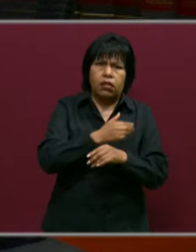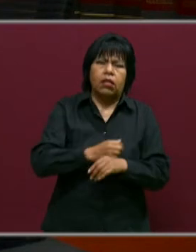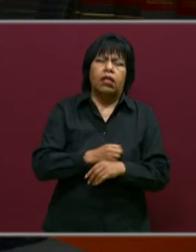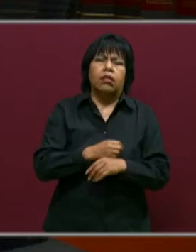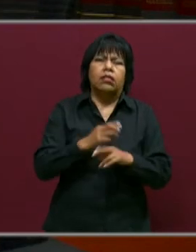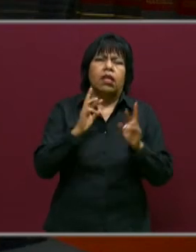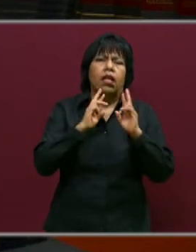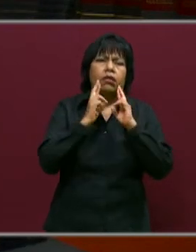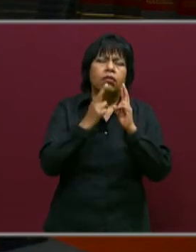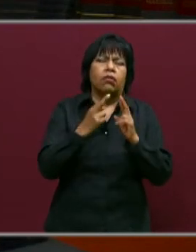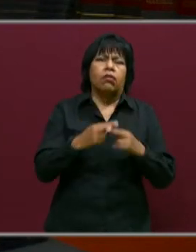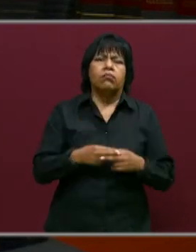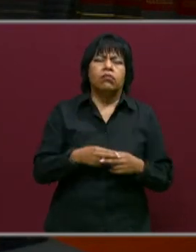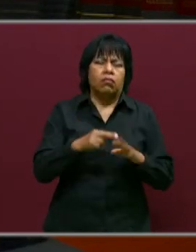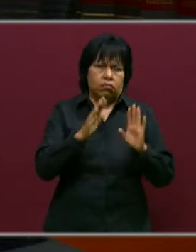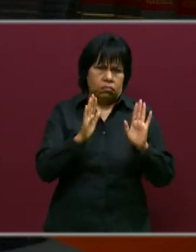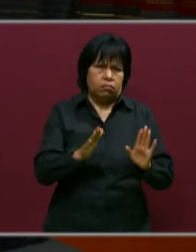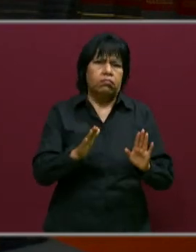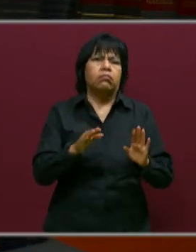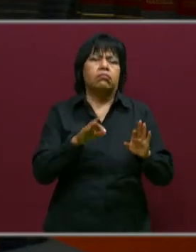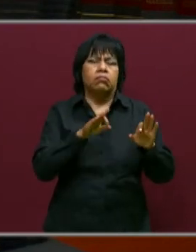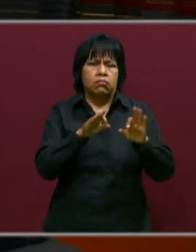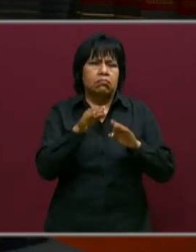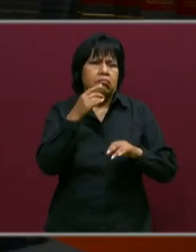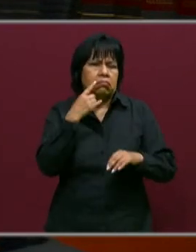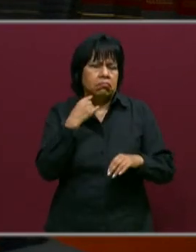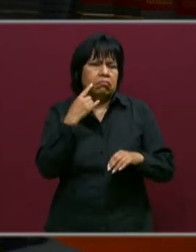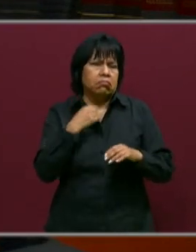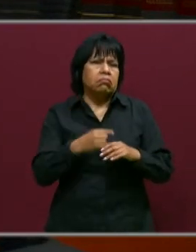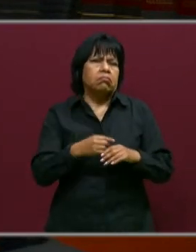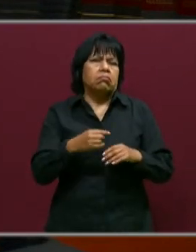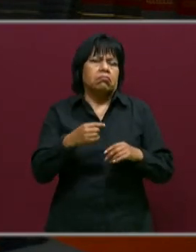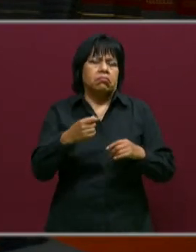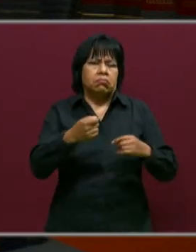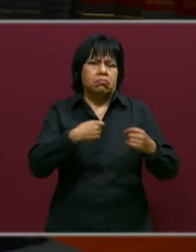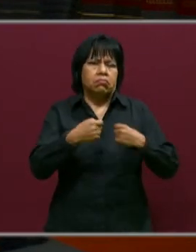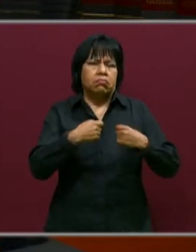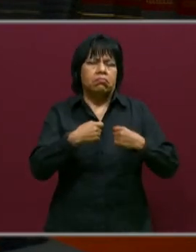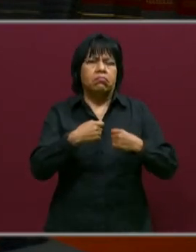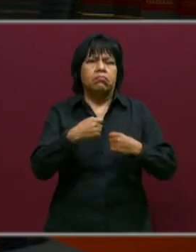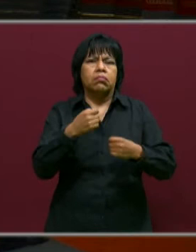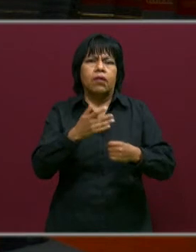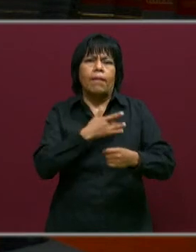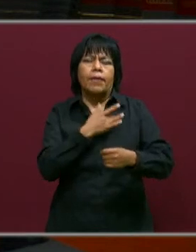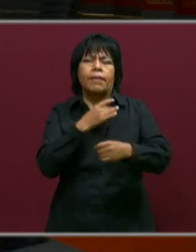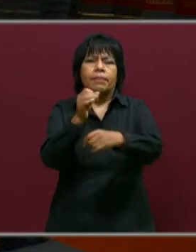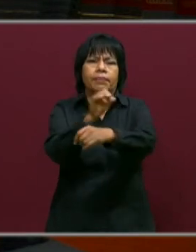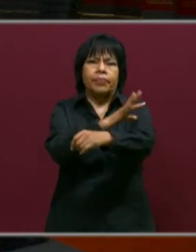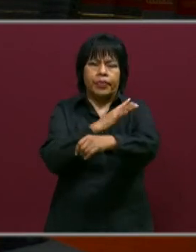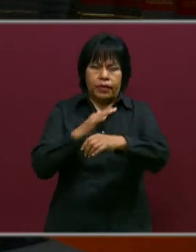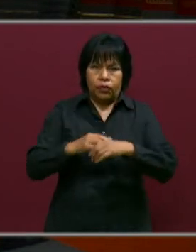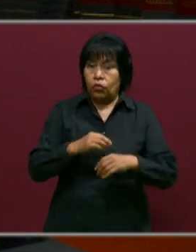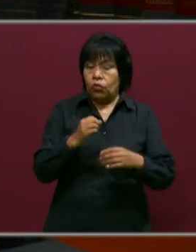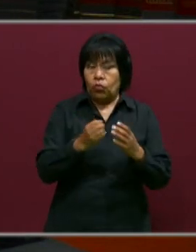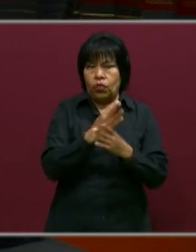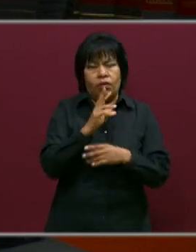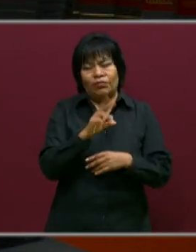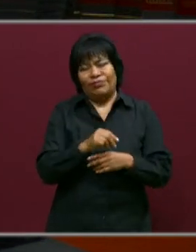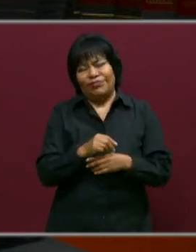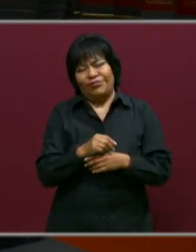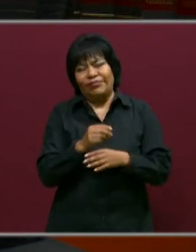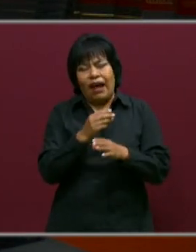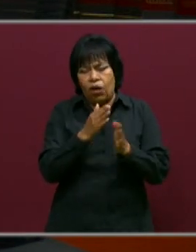técnico. Se han venido trabajando sobre la regulación y gestión de emociones. No es nuevo, eso se